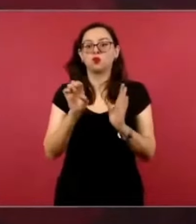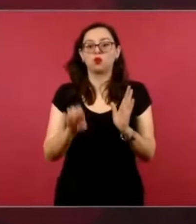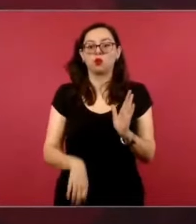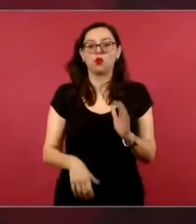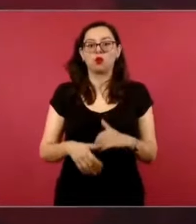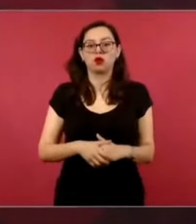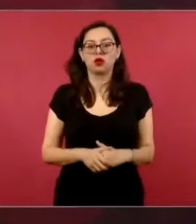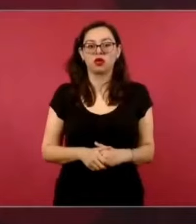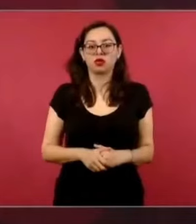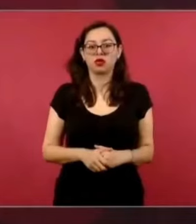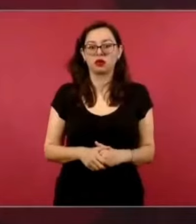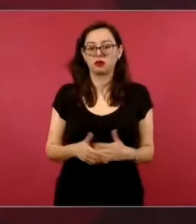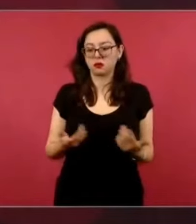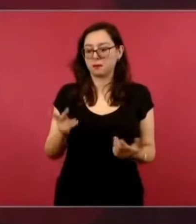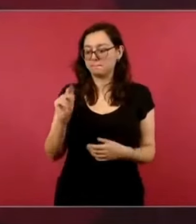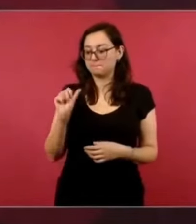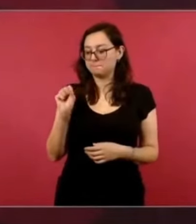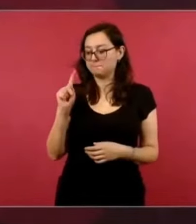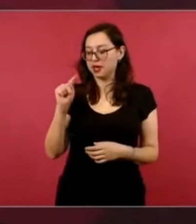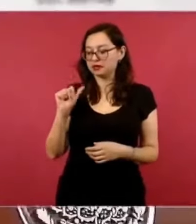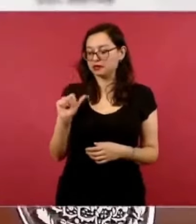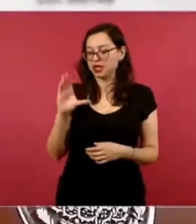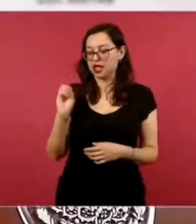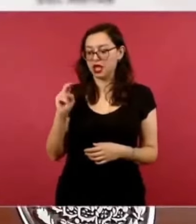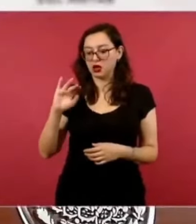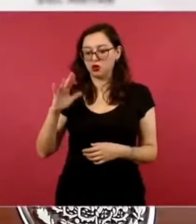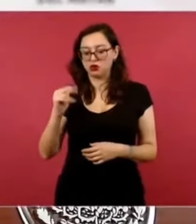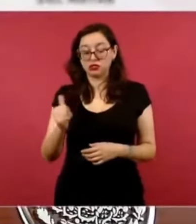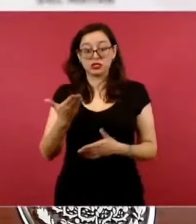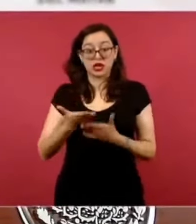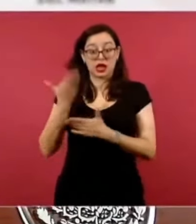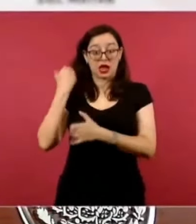mineros de pasta de concha, desde que llegamos.